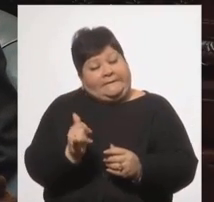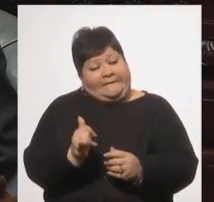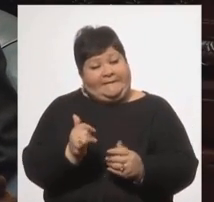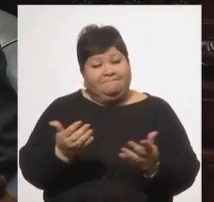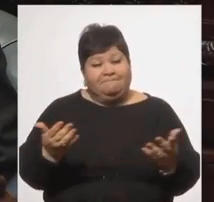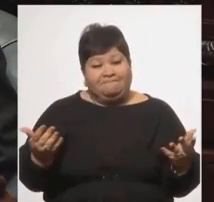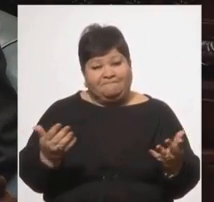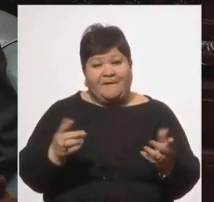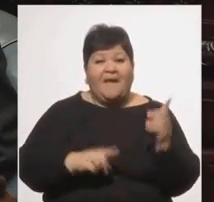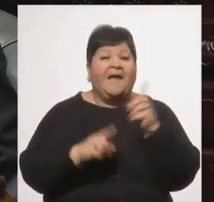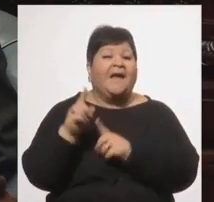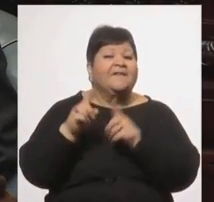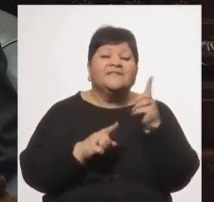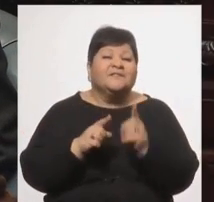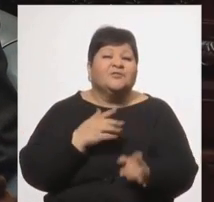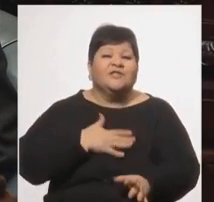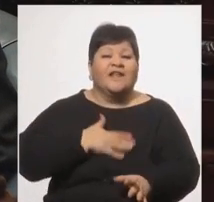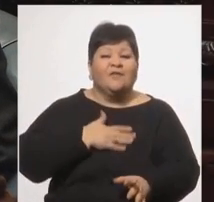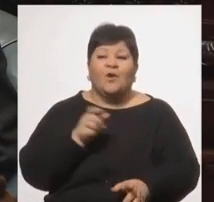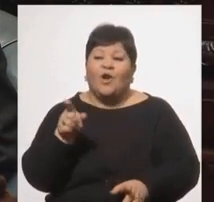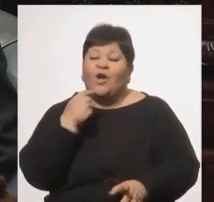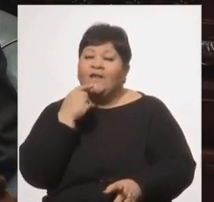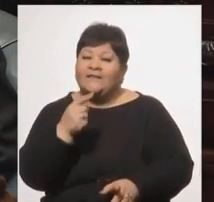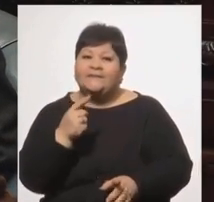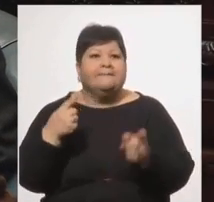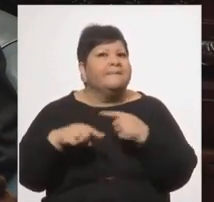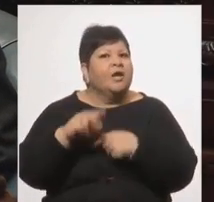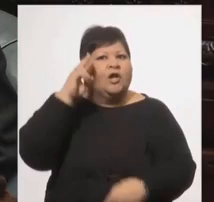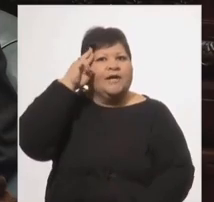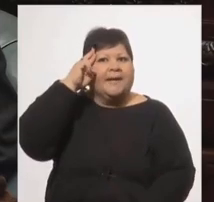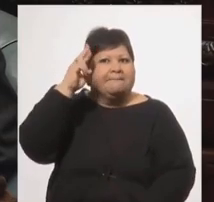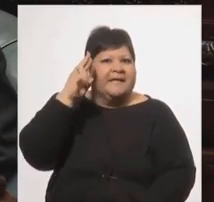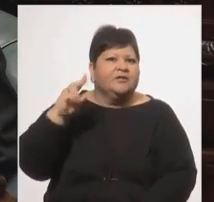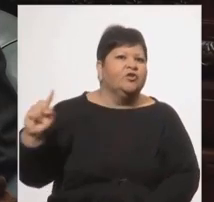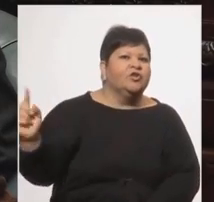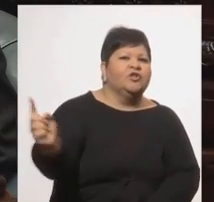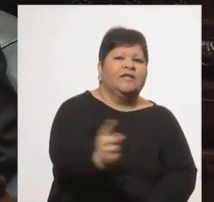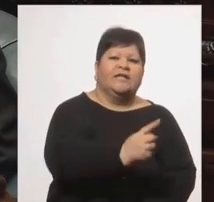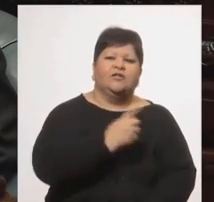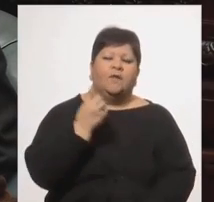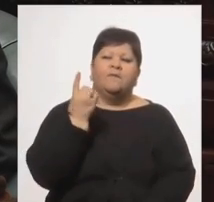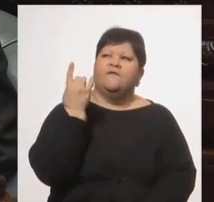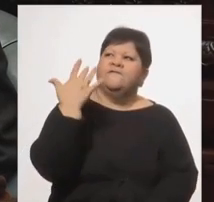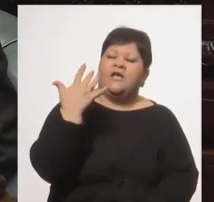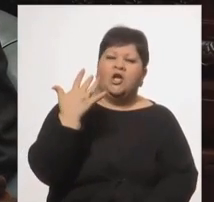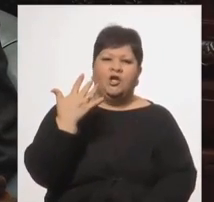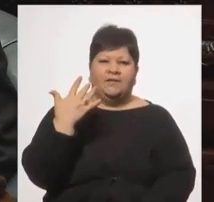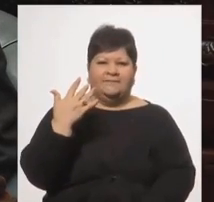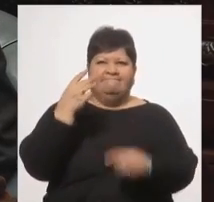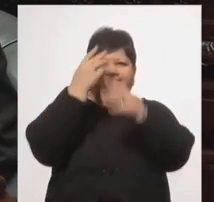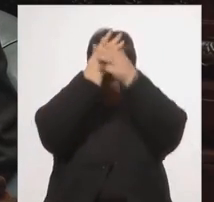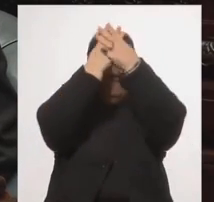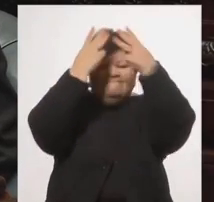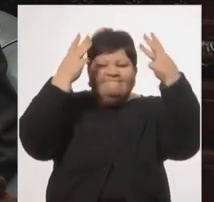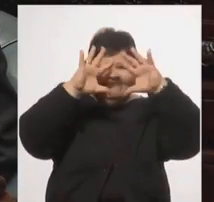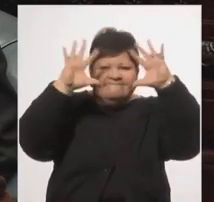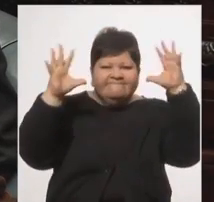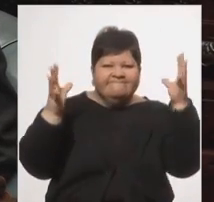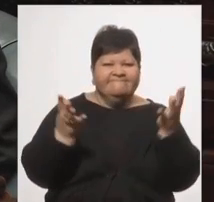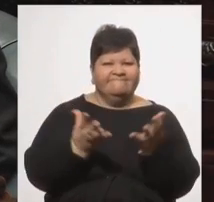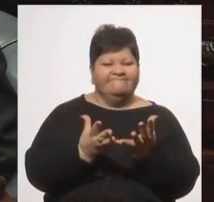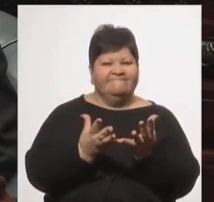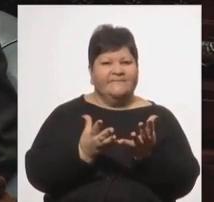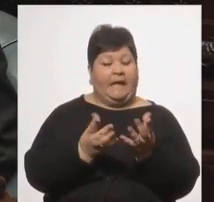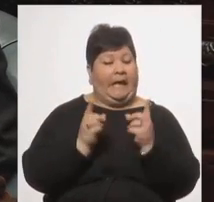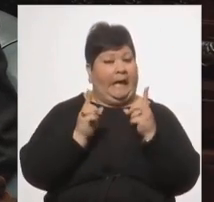pero se ganó el respeto y el afecto popular por sus valores universales y quizás también por su fusca